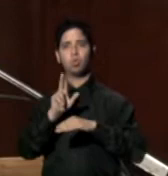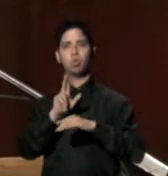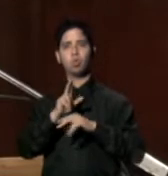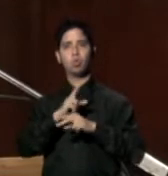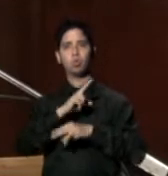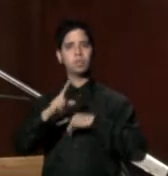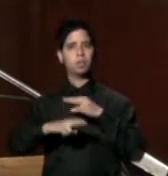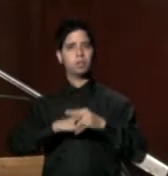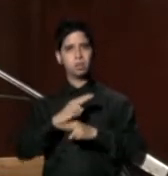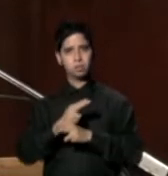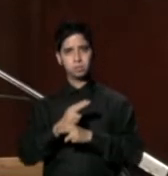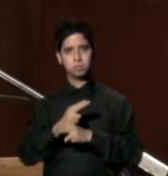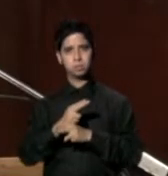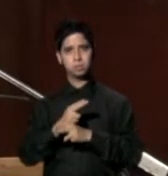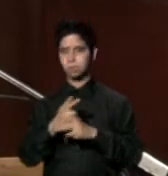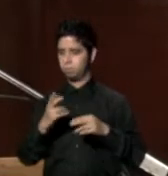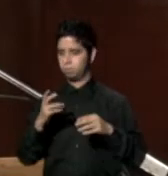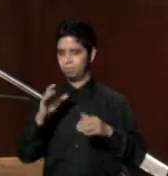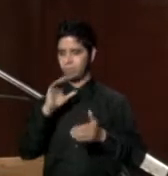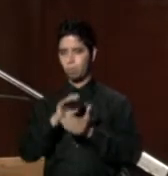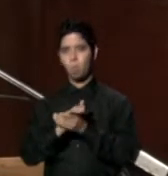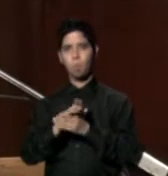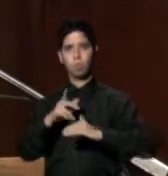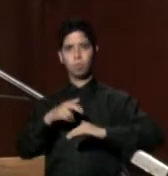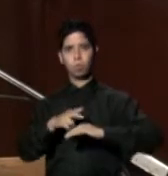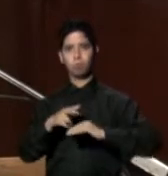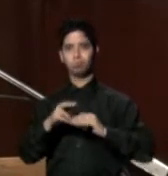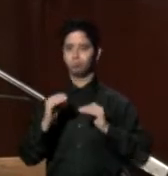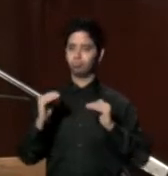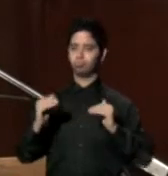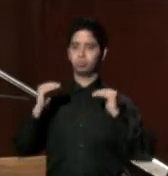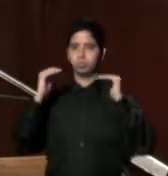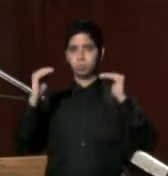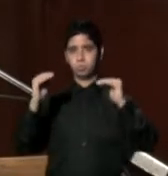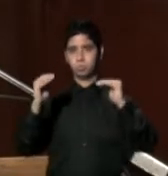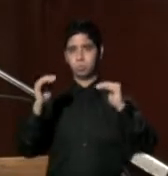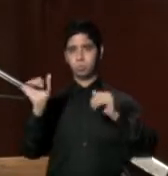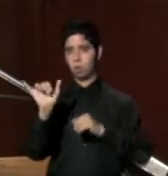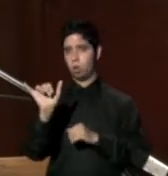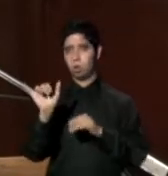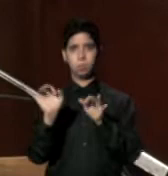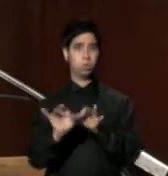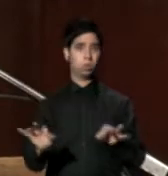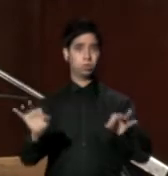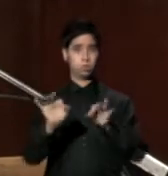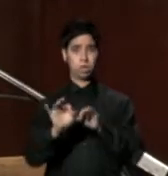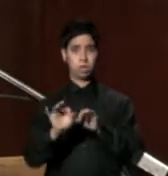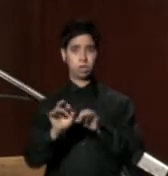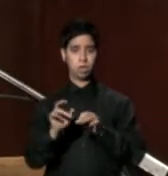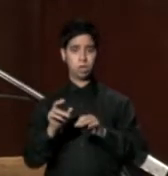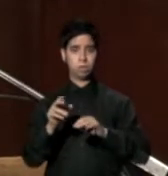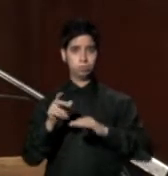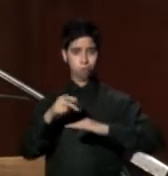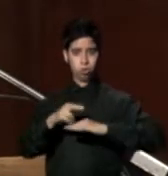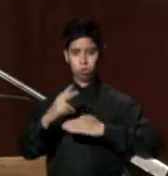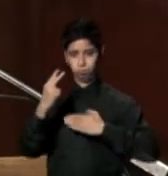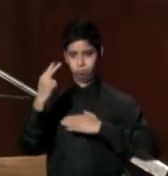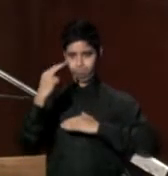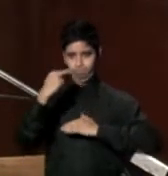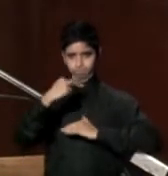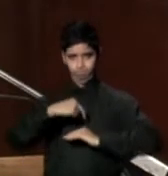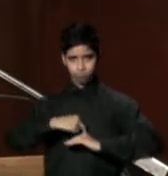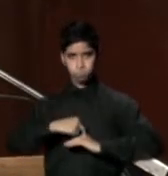Puerto Rico de altura Y creemos en una mirada introspectiva de nuestro pasado para